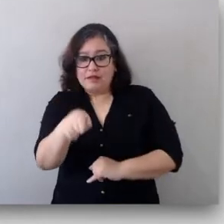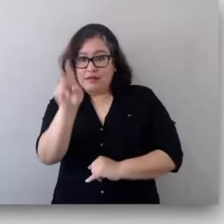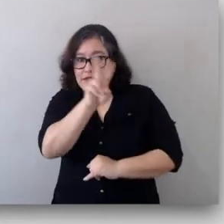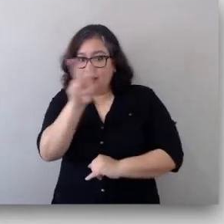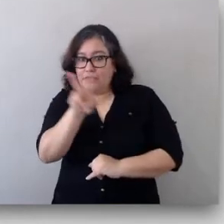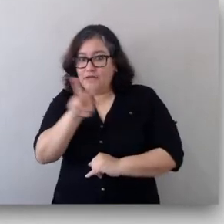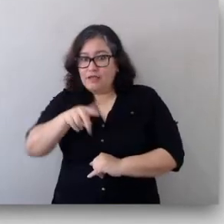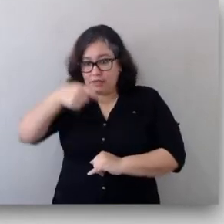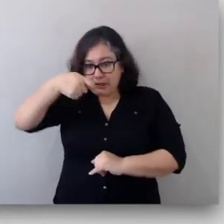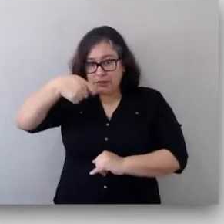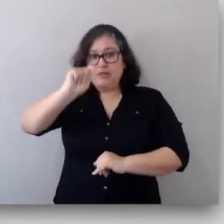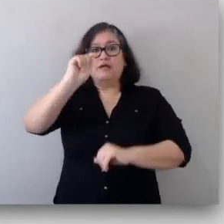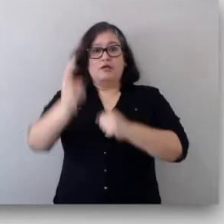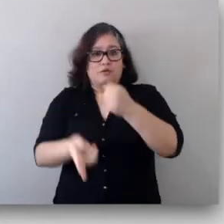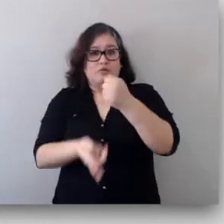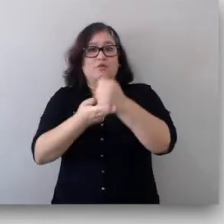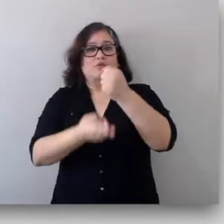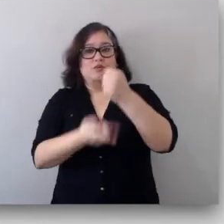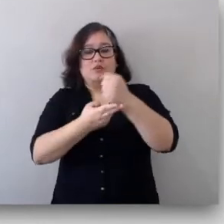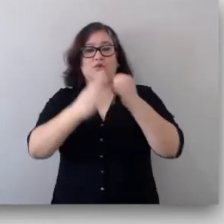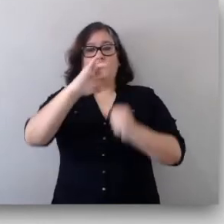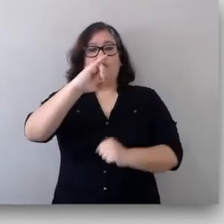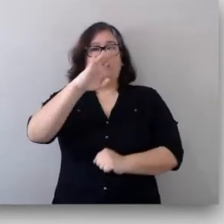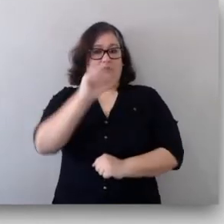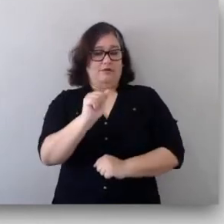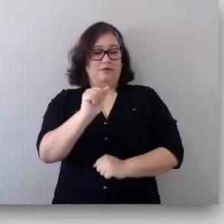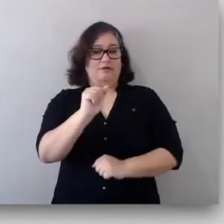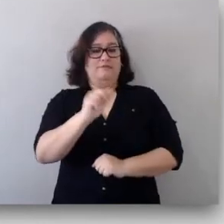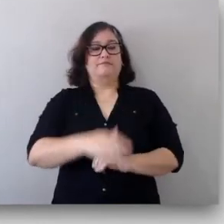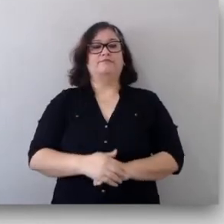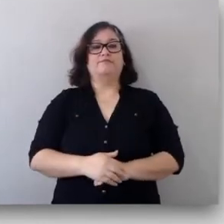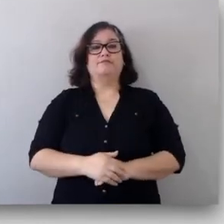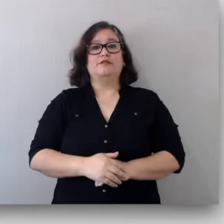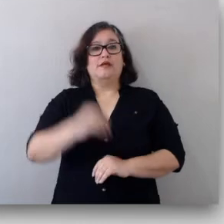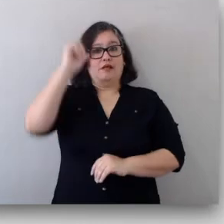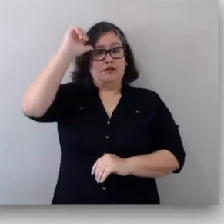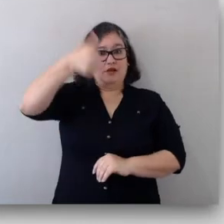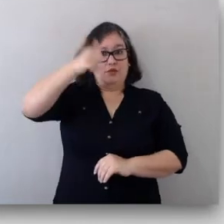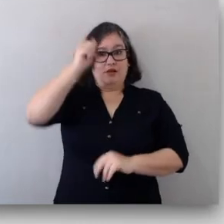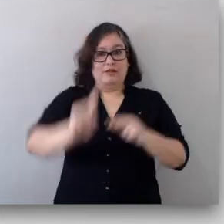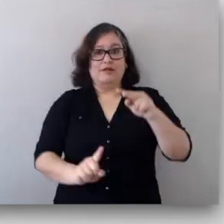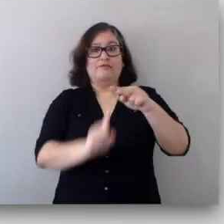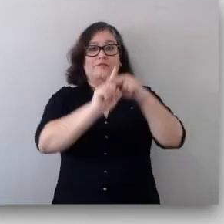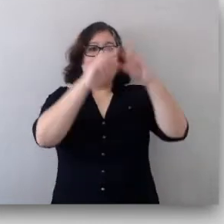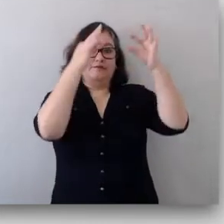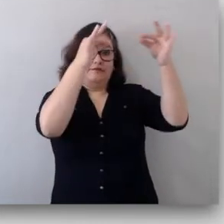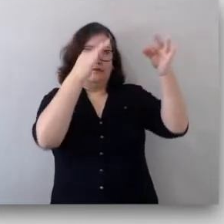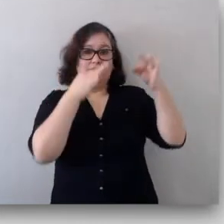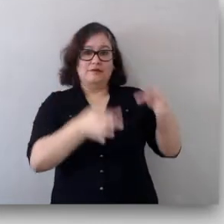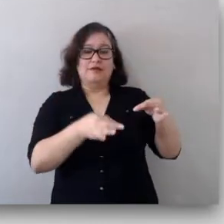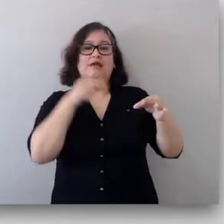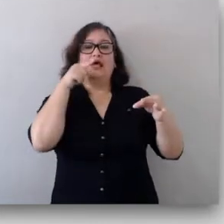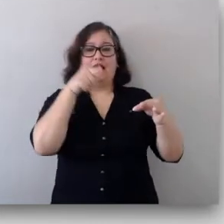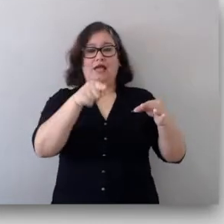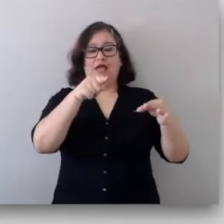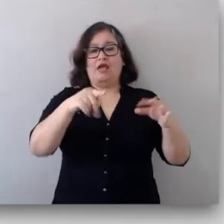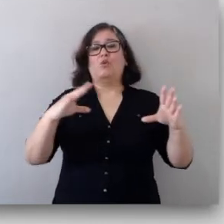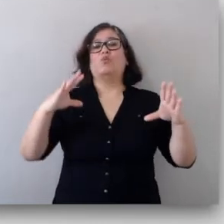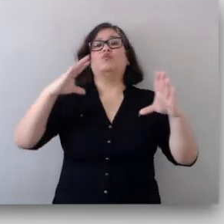de He leído los términos y proceda a realizar la reserva. Recuerda que al hacer clic en Reserva cita,